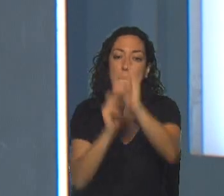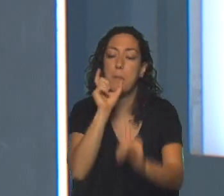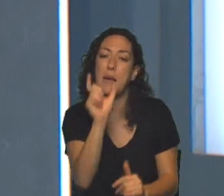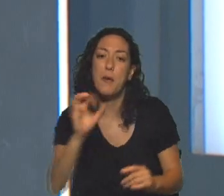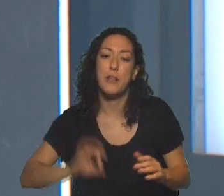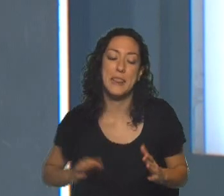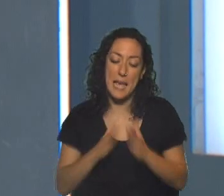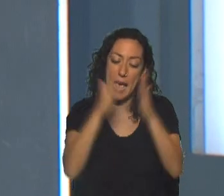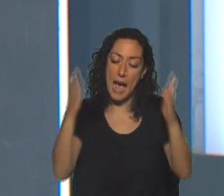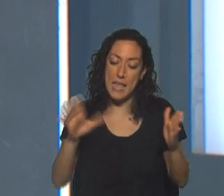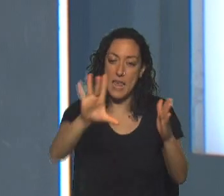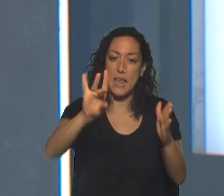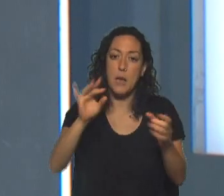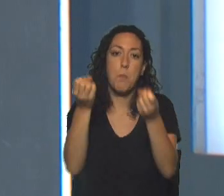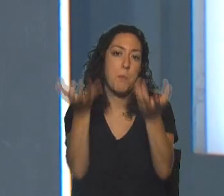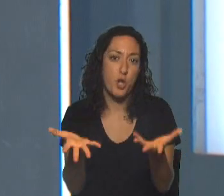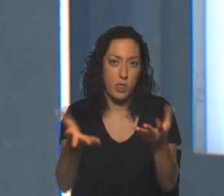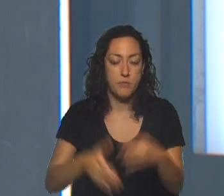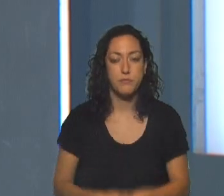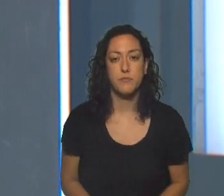del año. Fundeu RAE. Muy bien.